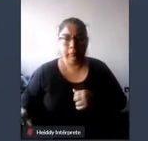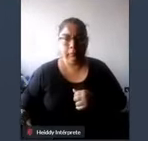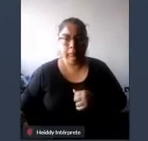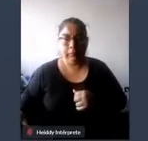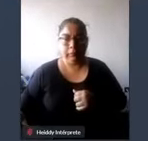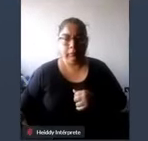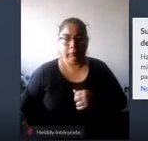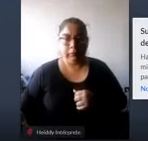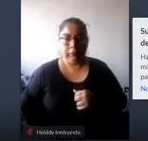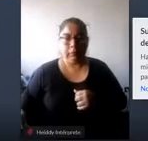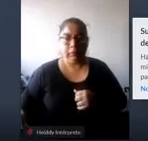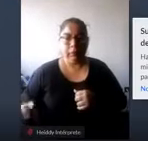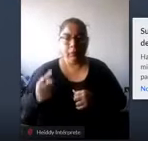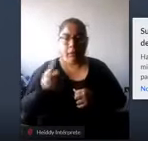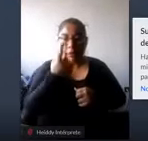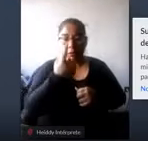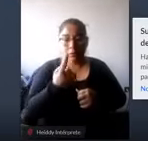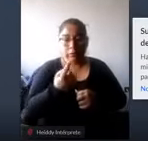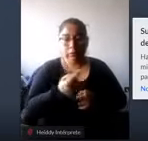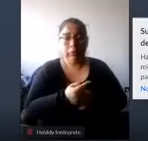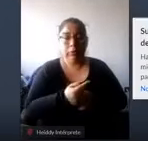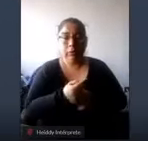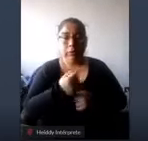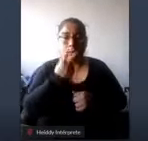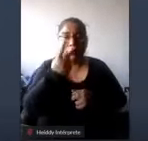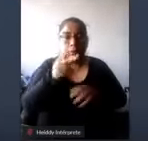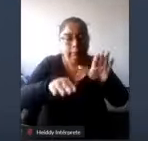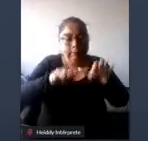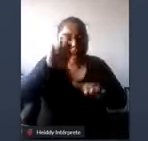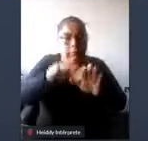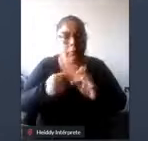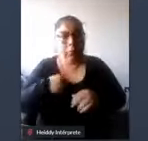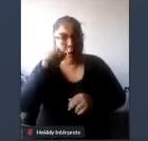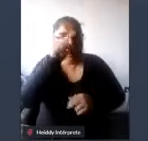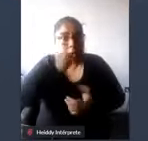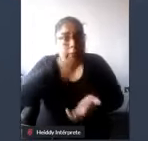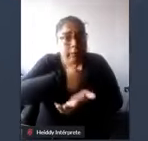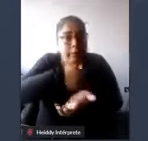solo ocasionalmente porque no puedo pagarlos.